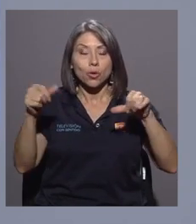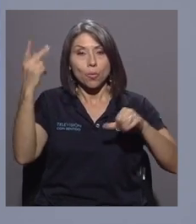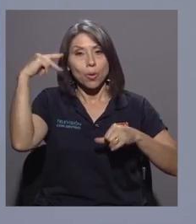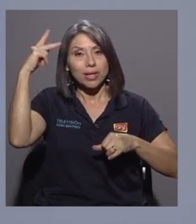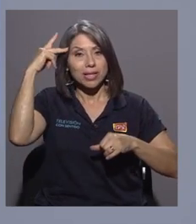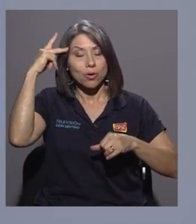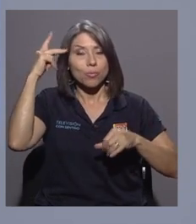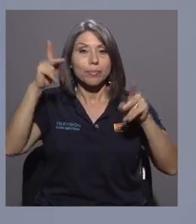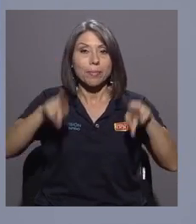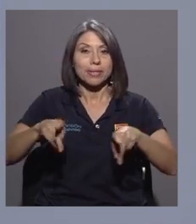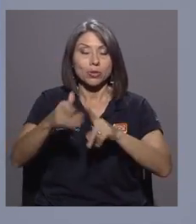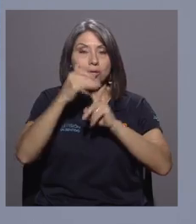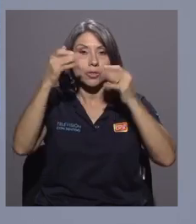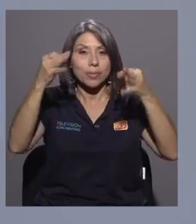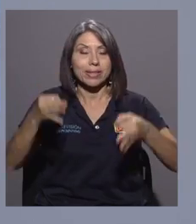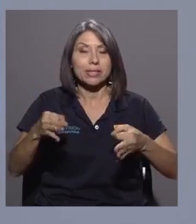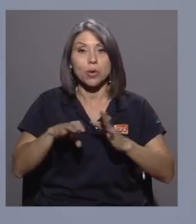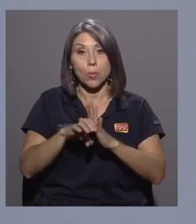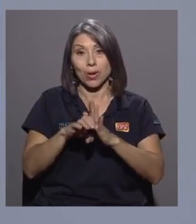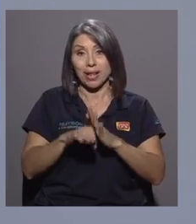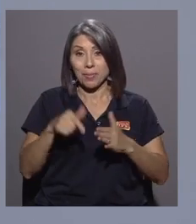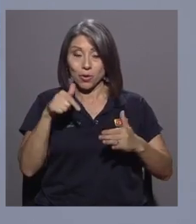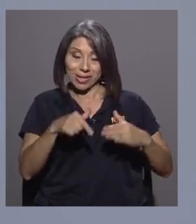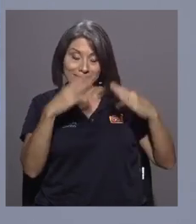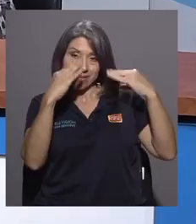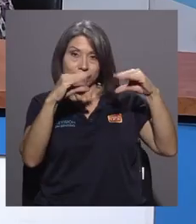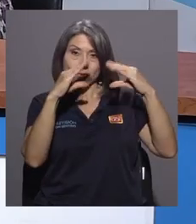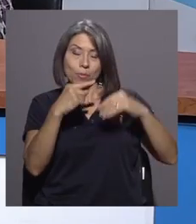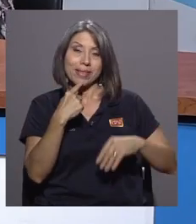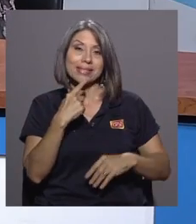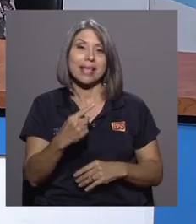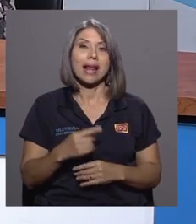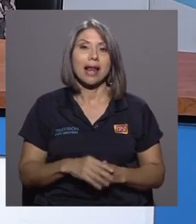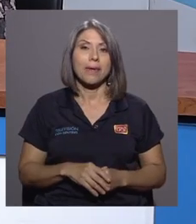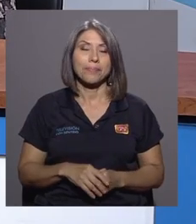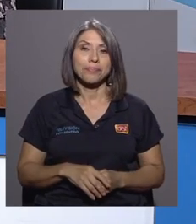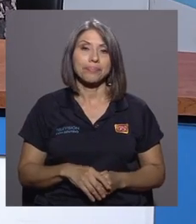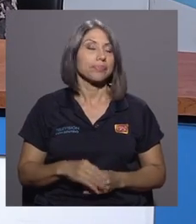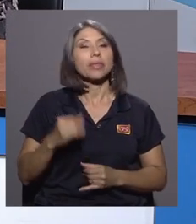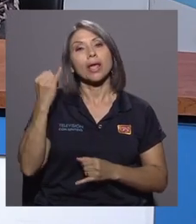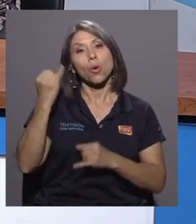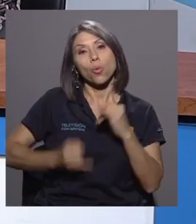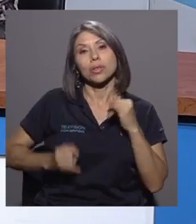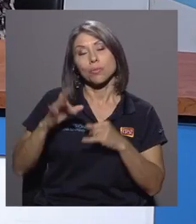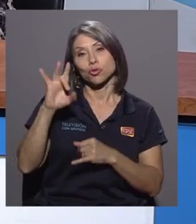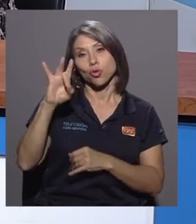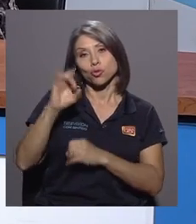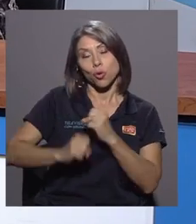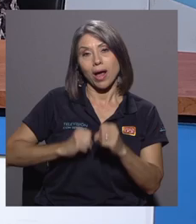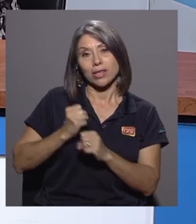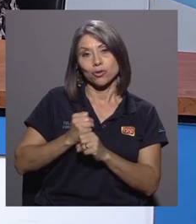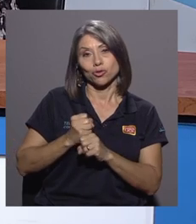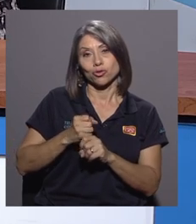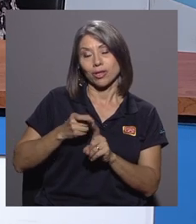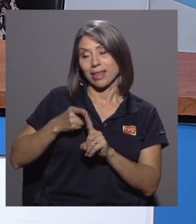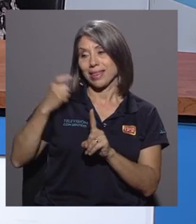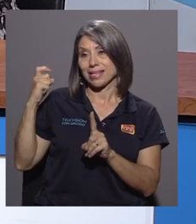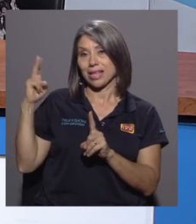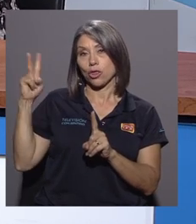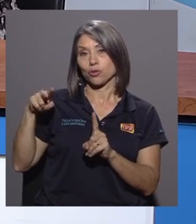tomadores de decisión. Por ejemplo, este informe señala que en los últimos ocho años, del 2010 al 2018,